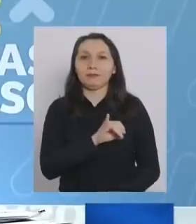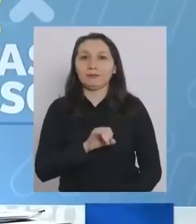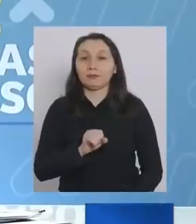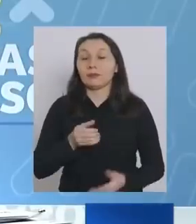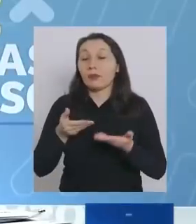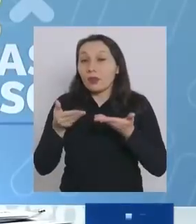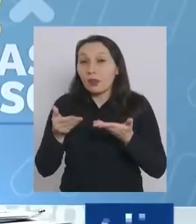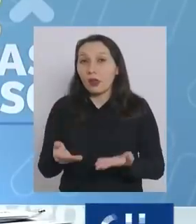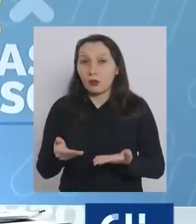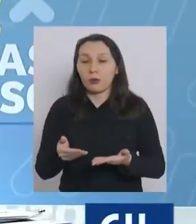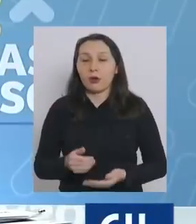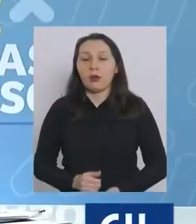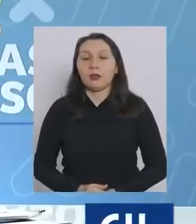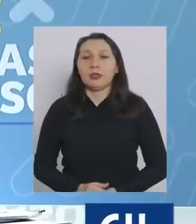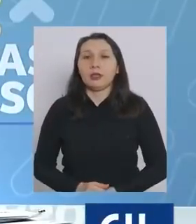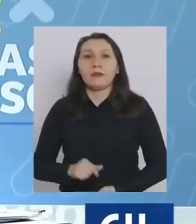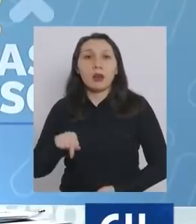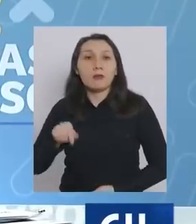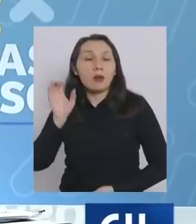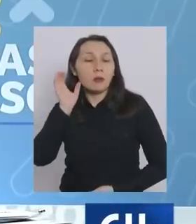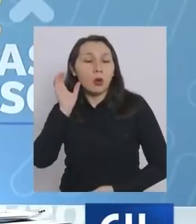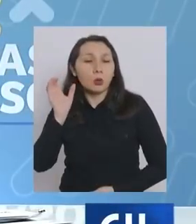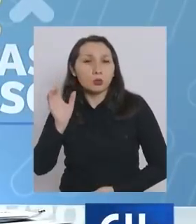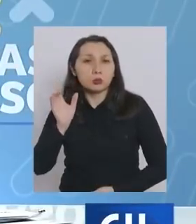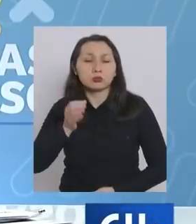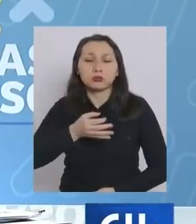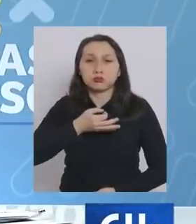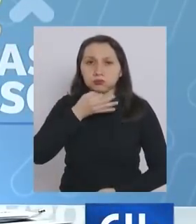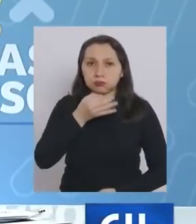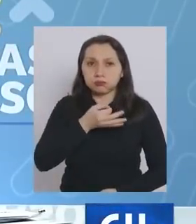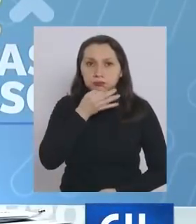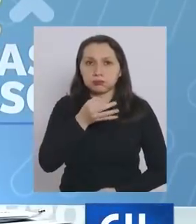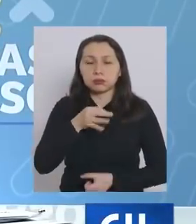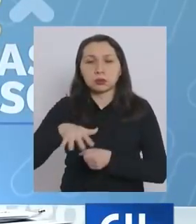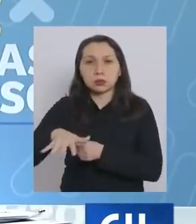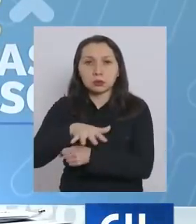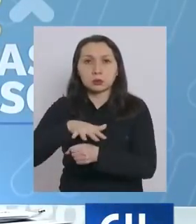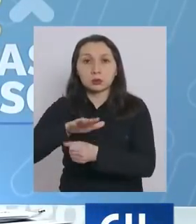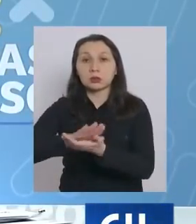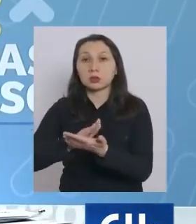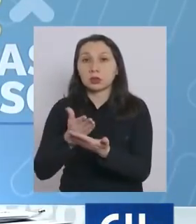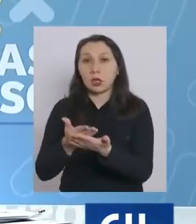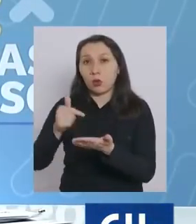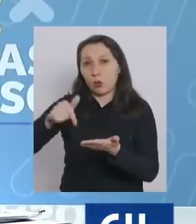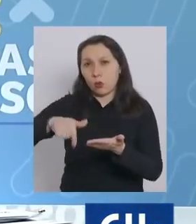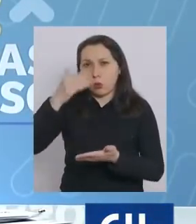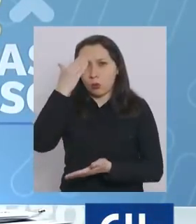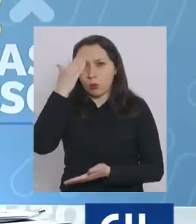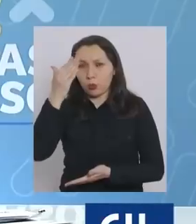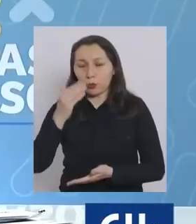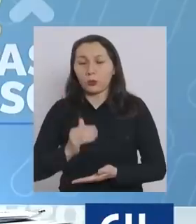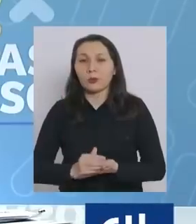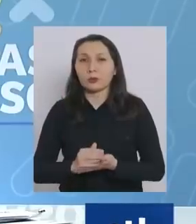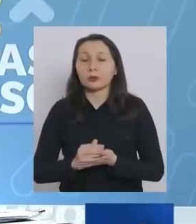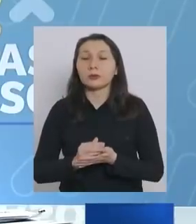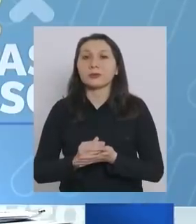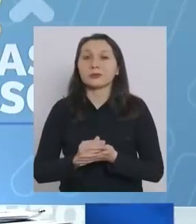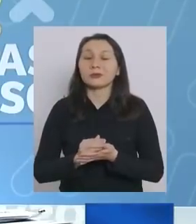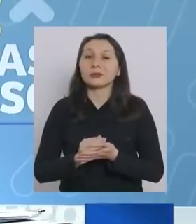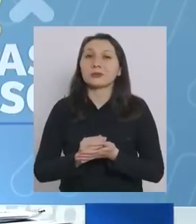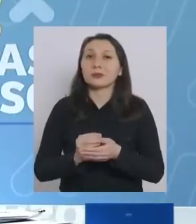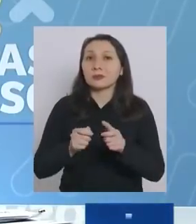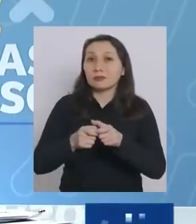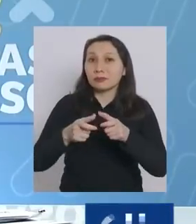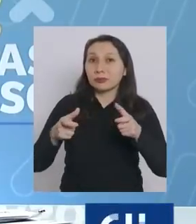A continuación vamos a escuchar la situación sanitaria del día. El crecimiento